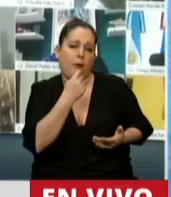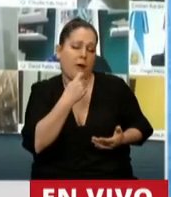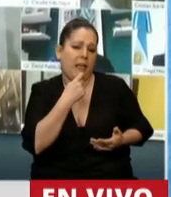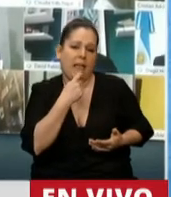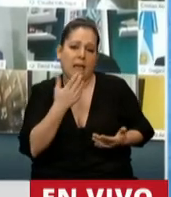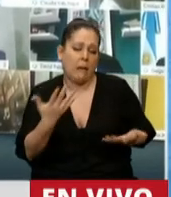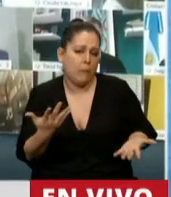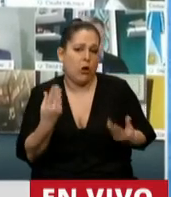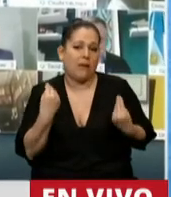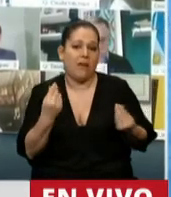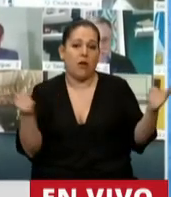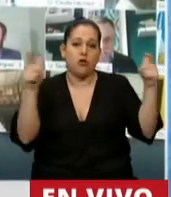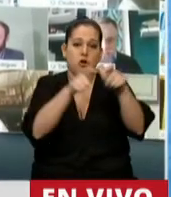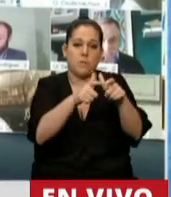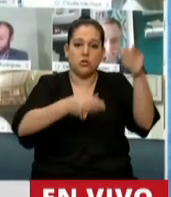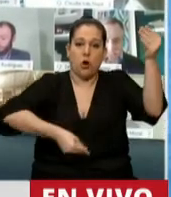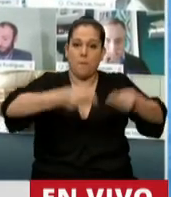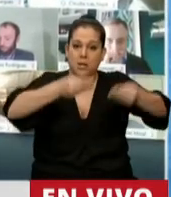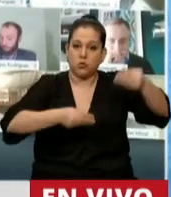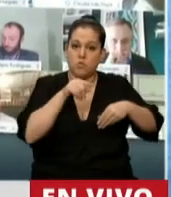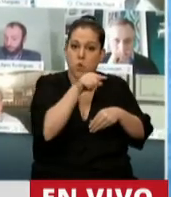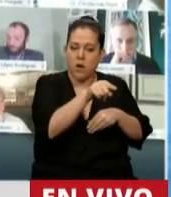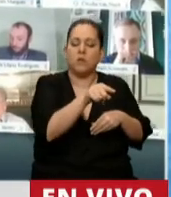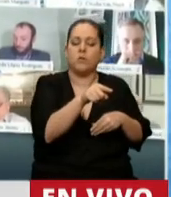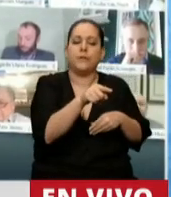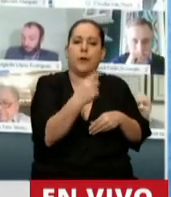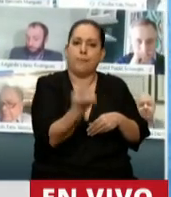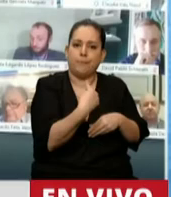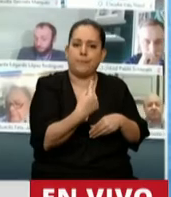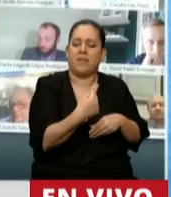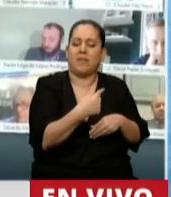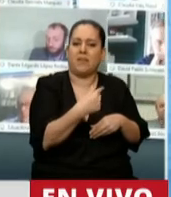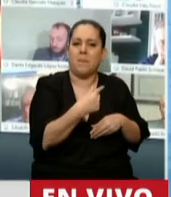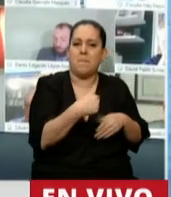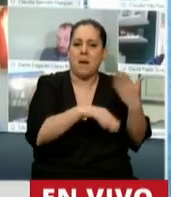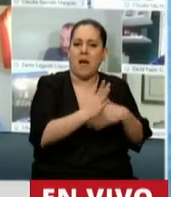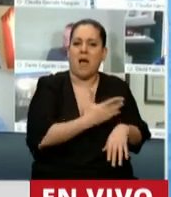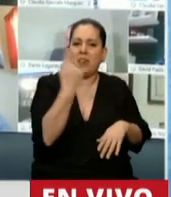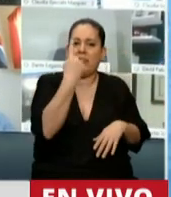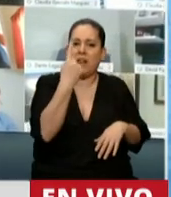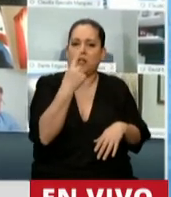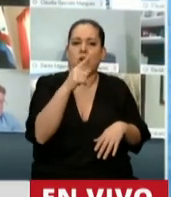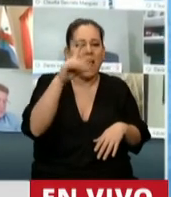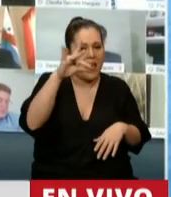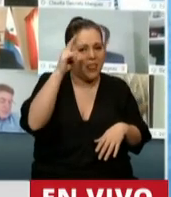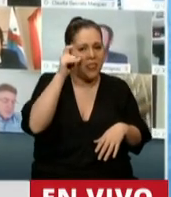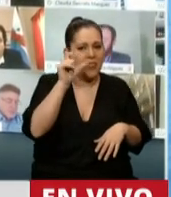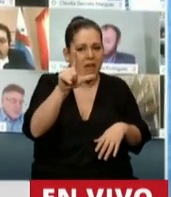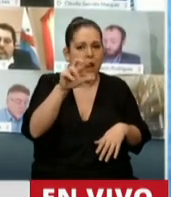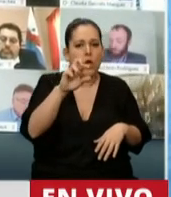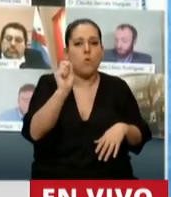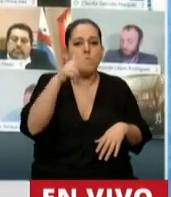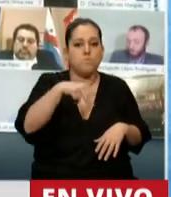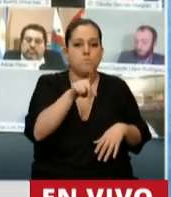presidente, que cuando en la comisión de presupuesto preguntábamos específicamente a la directora Marcó del PON si estos